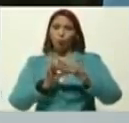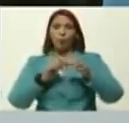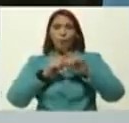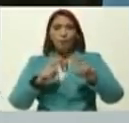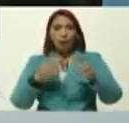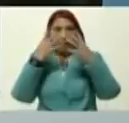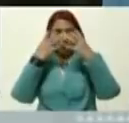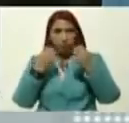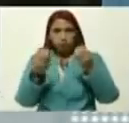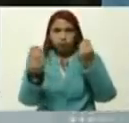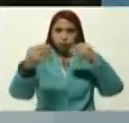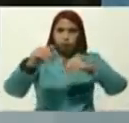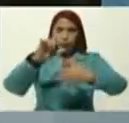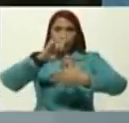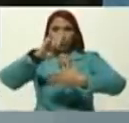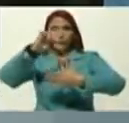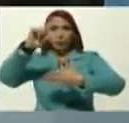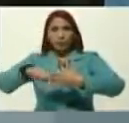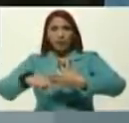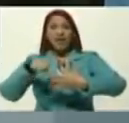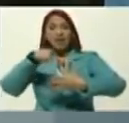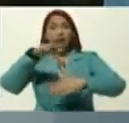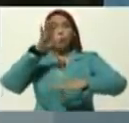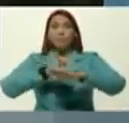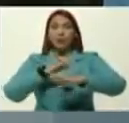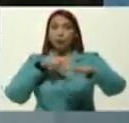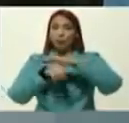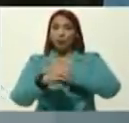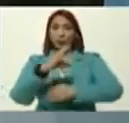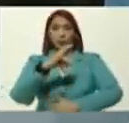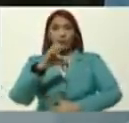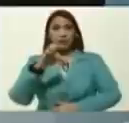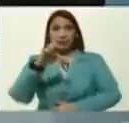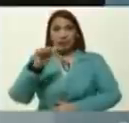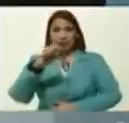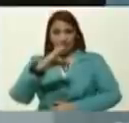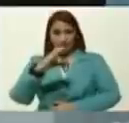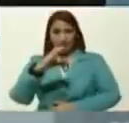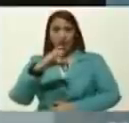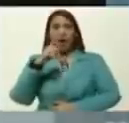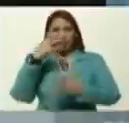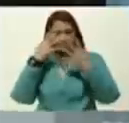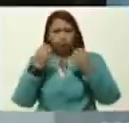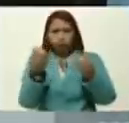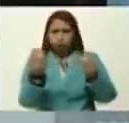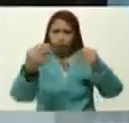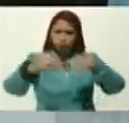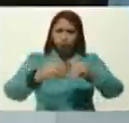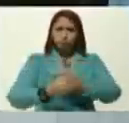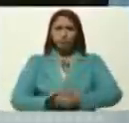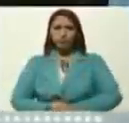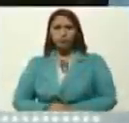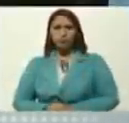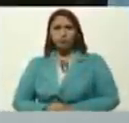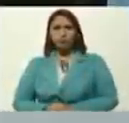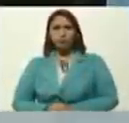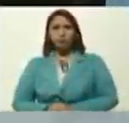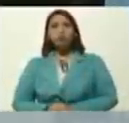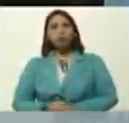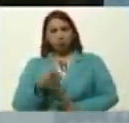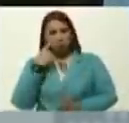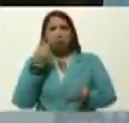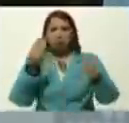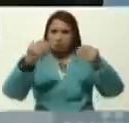entendimiento, de América Latina, y fue lo que sucedió, entendimiento, acuerdo, consenso,